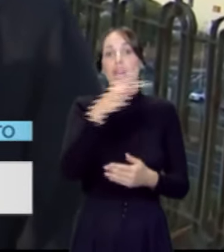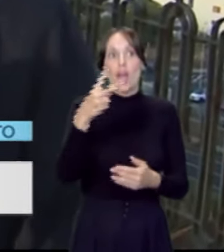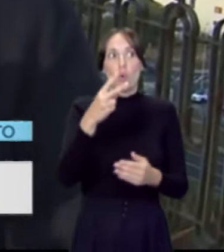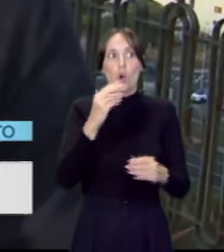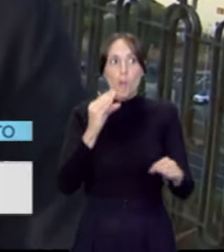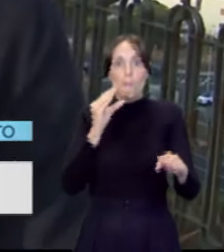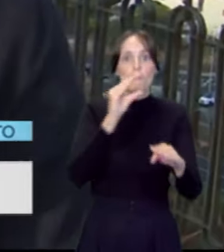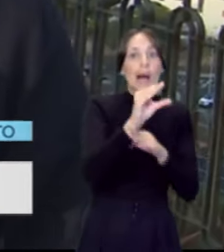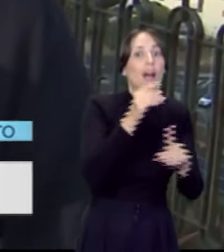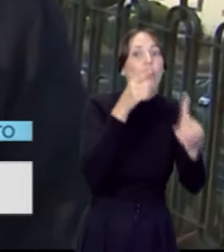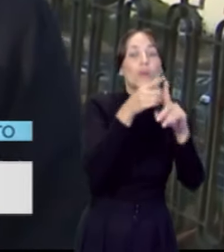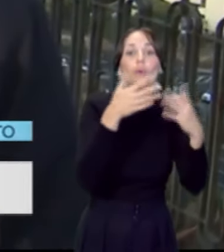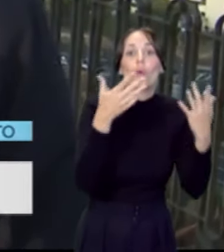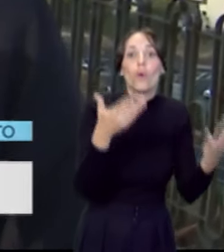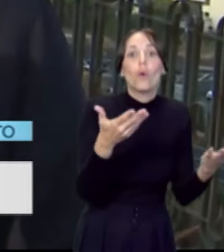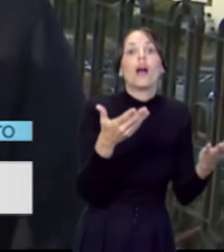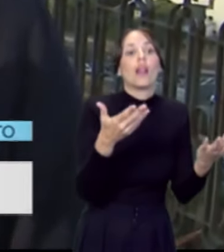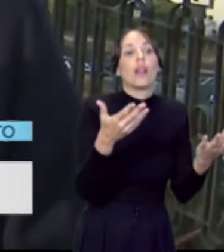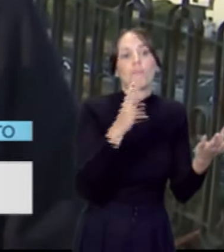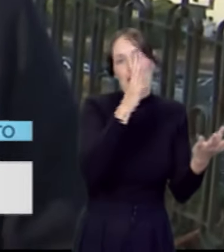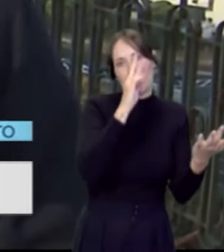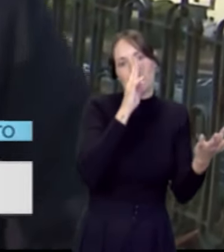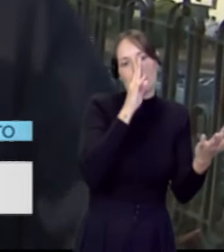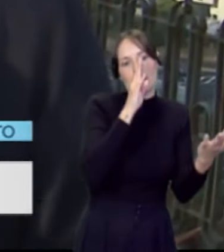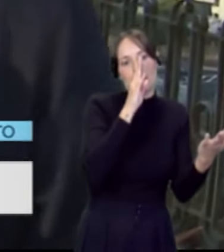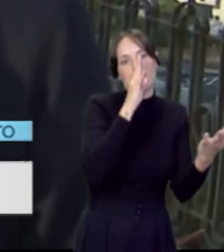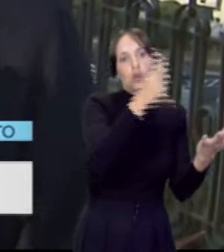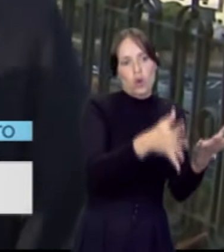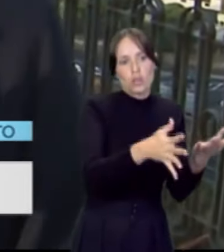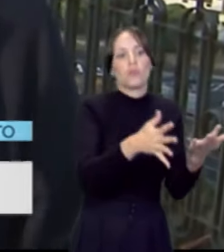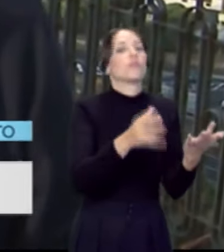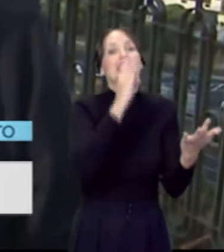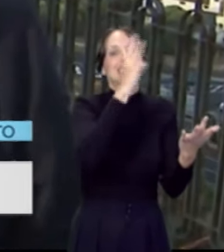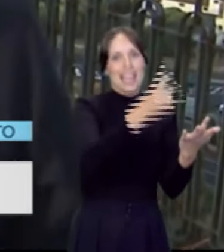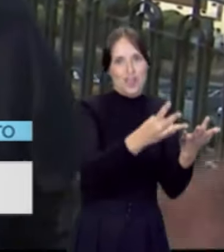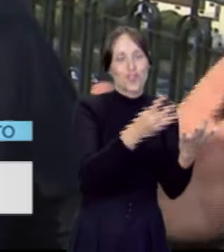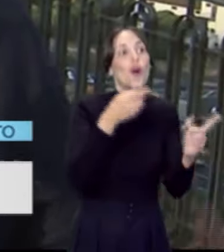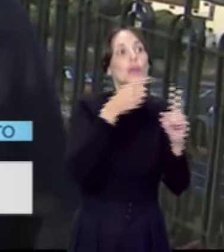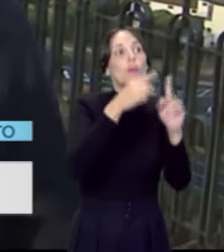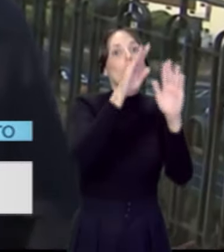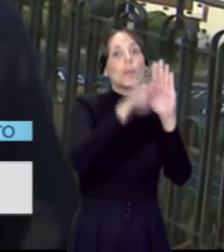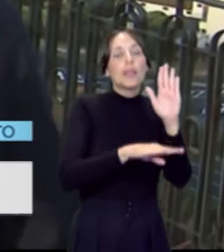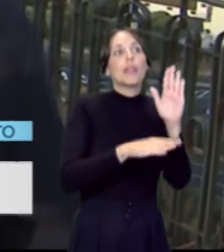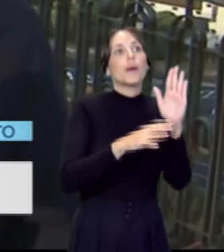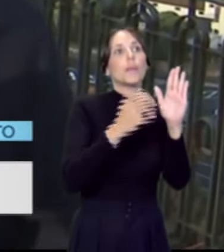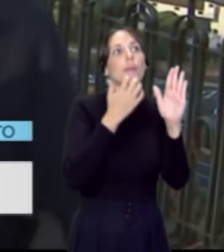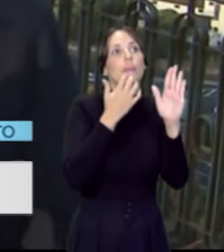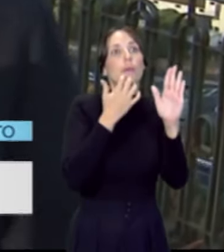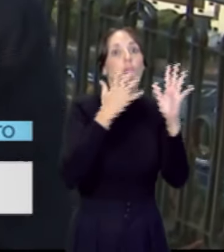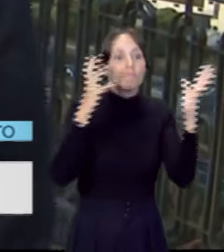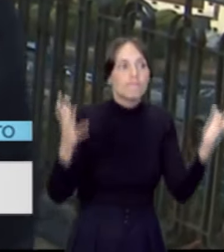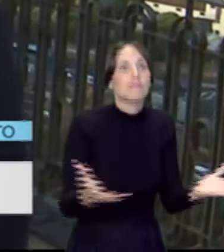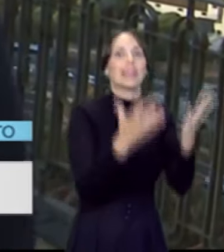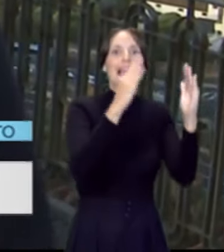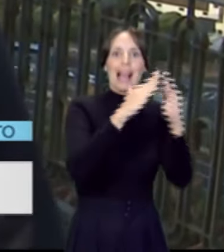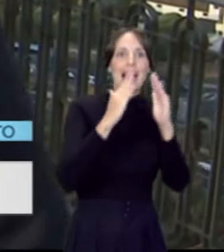impulsando medidas en el área de vivienda, con medidas como las que ya estamos trabajando, pues ese impulso al parque